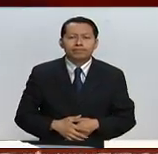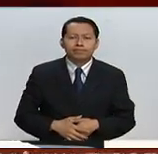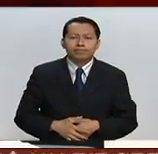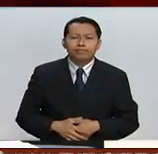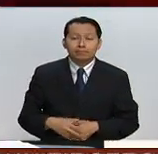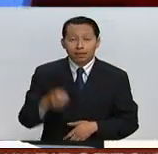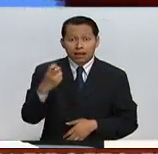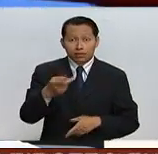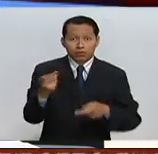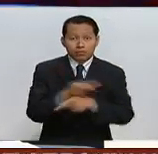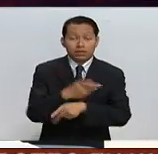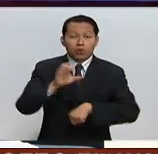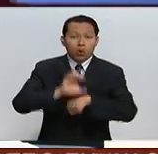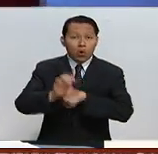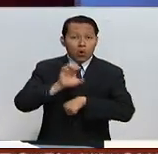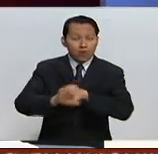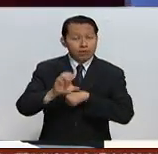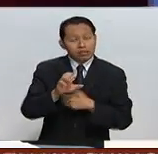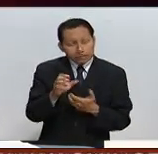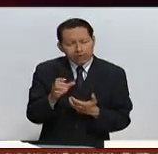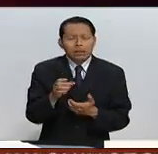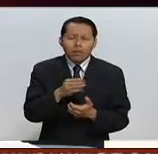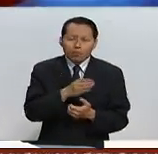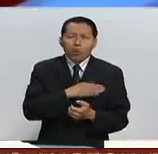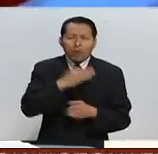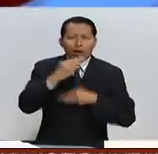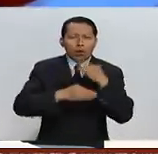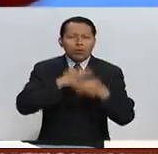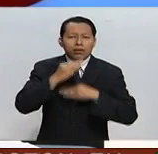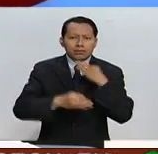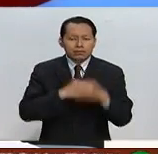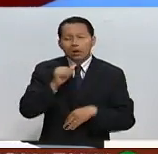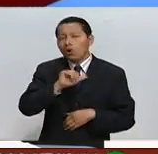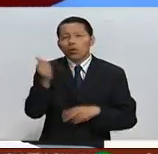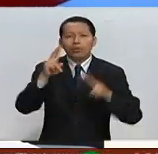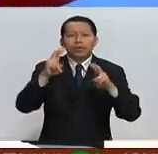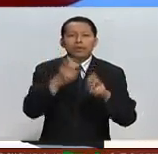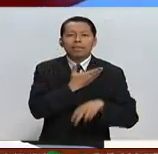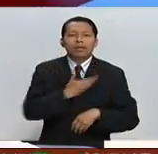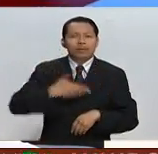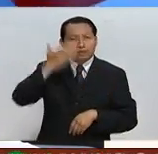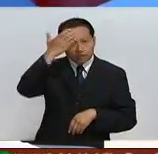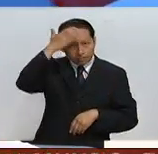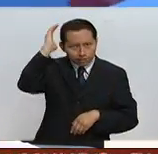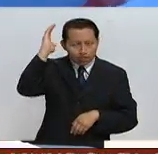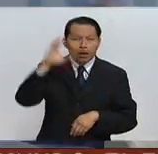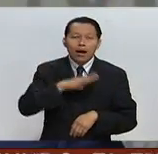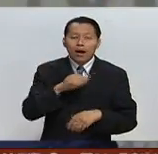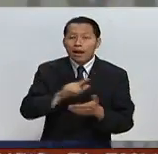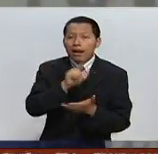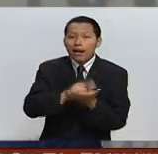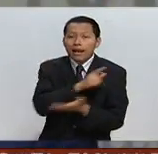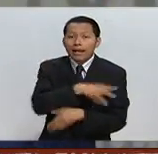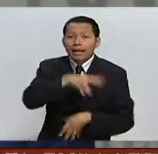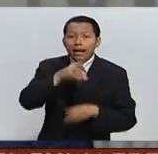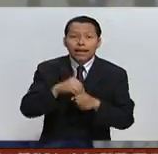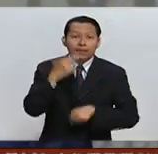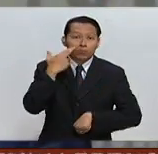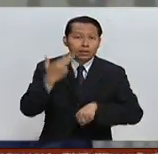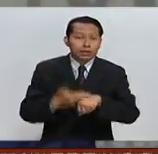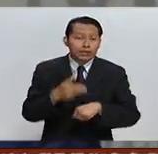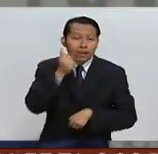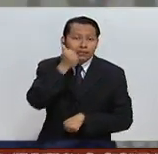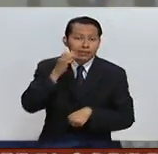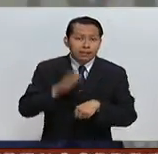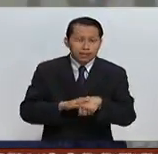Así las cosas en Colombia, sin duda, una buena noticia. Vámonos a otros temas. El presidente Enrique Peña Nieto vetó la Ley General de Responsabilidades